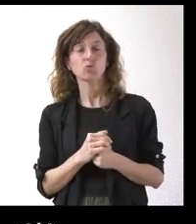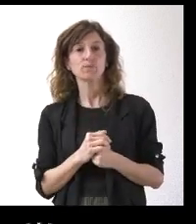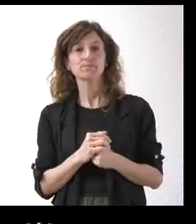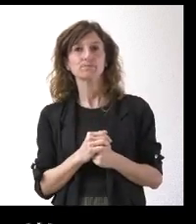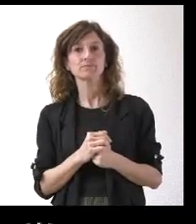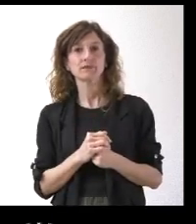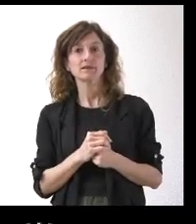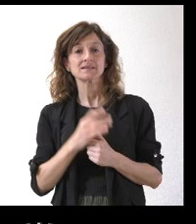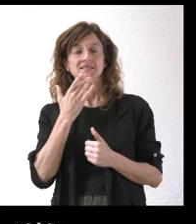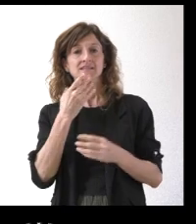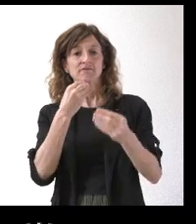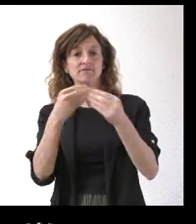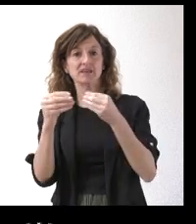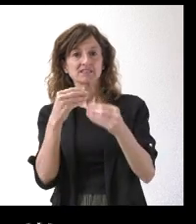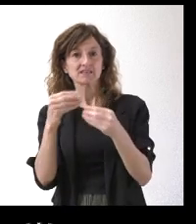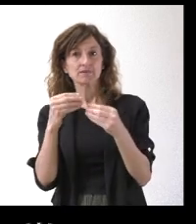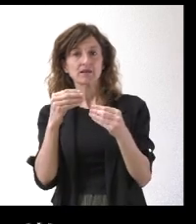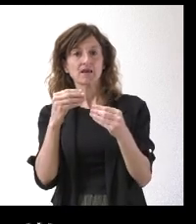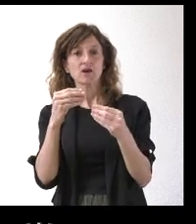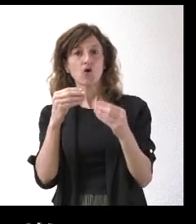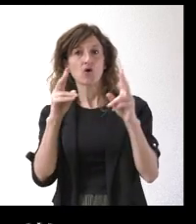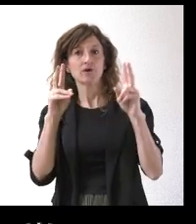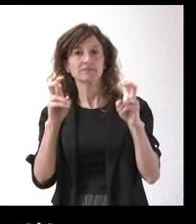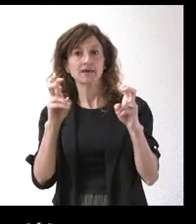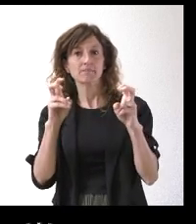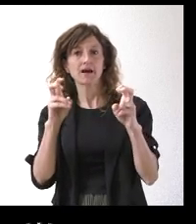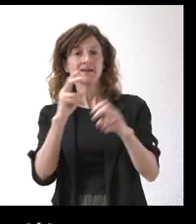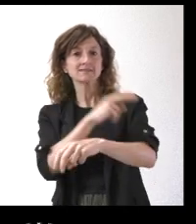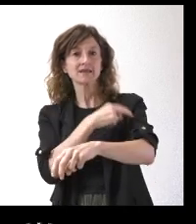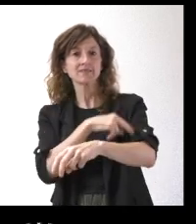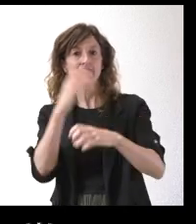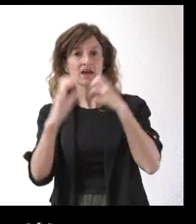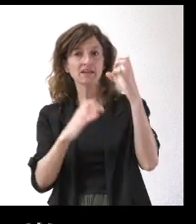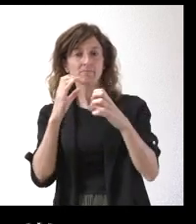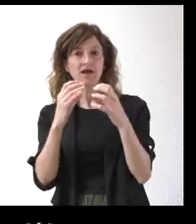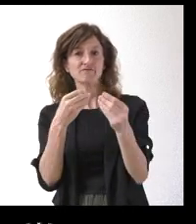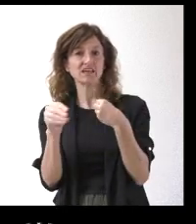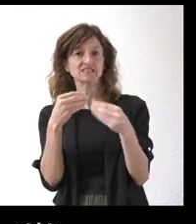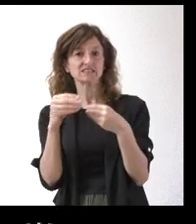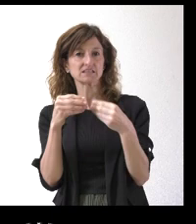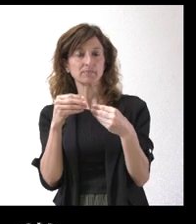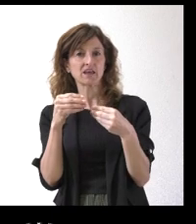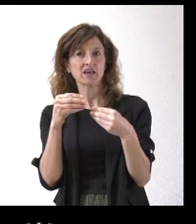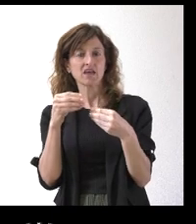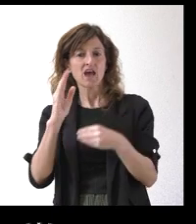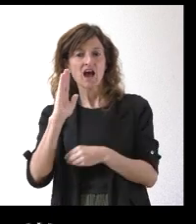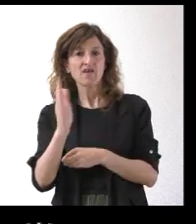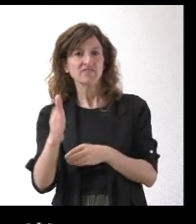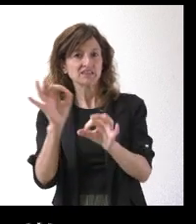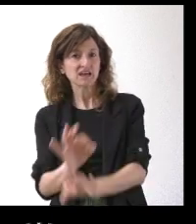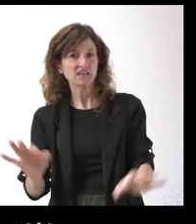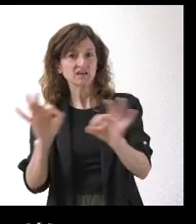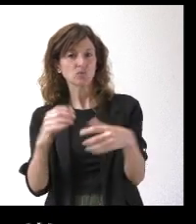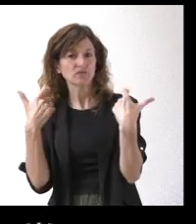flexibilizar o relajar la sanidad animal, efectivamente no causa ningún perjuicio al sector